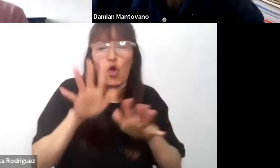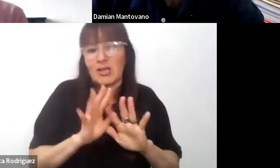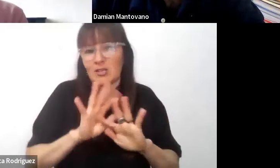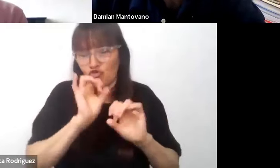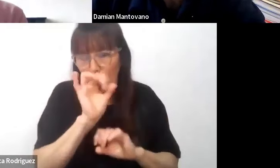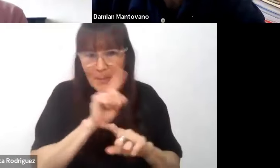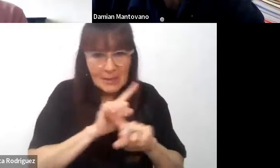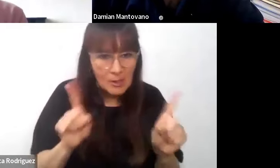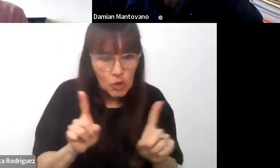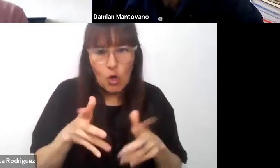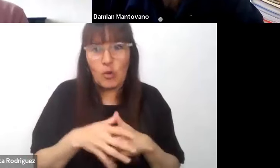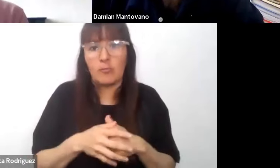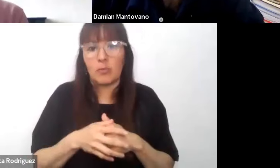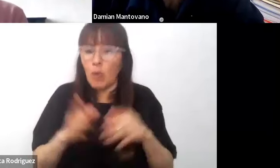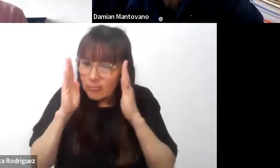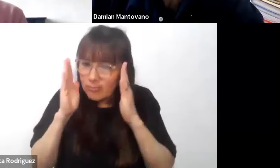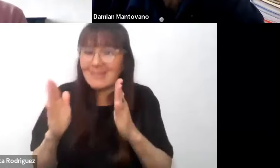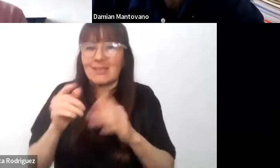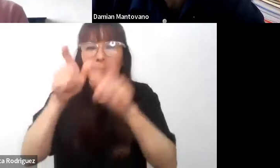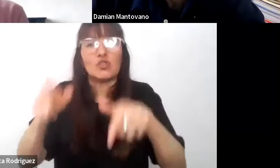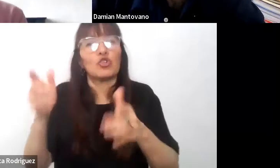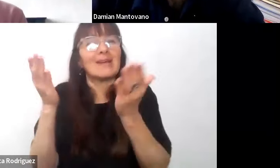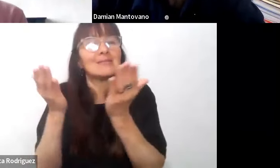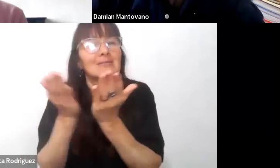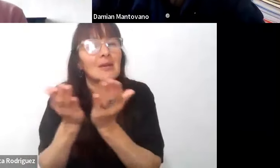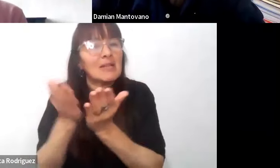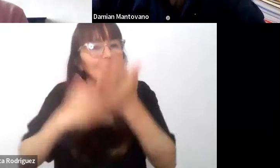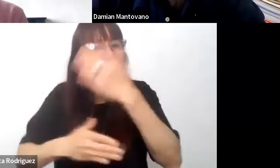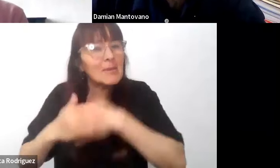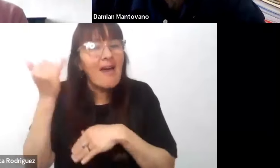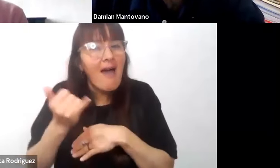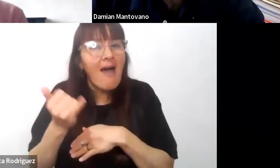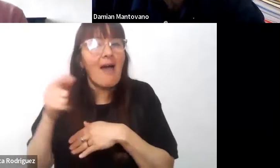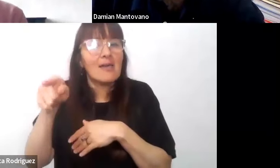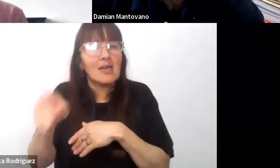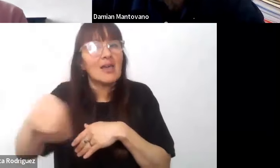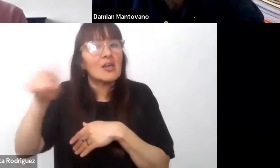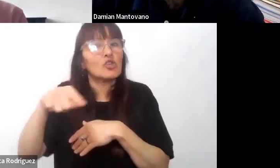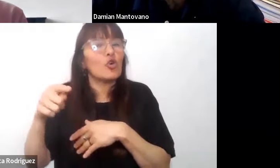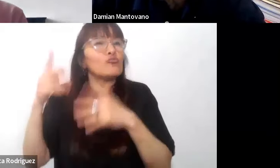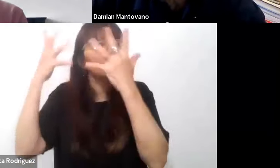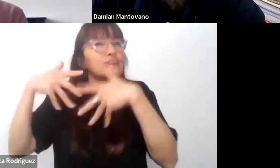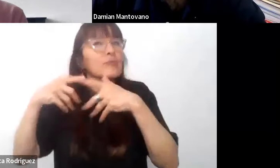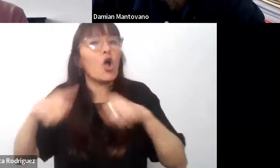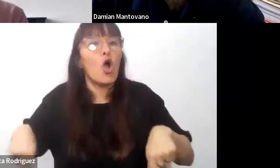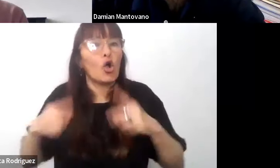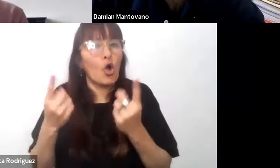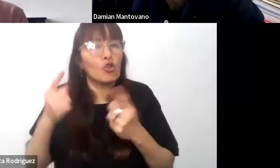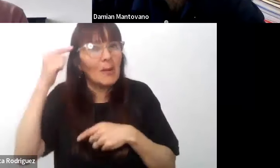poder escuchar que es lo que están vivenciando y que plantean los propios estudiantes con discapacidad como su familia